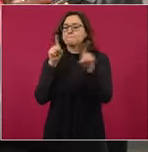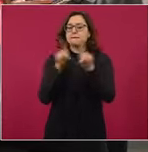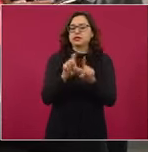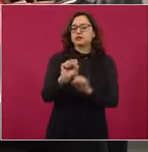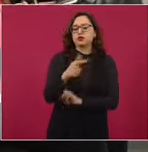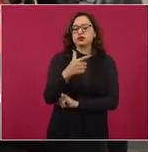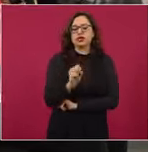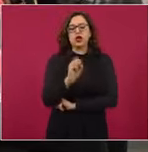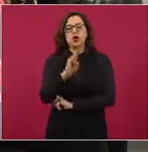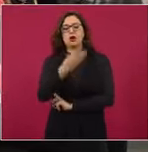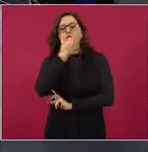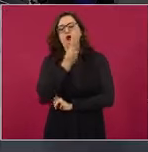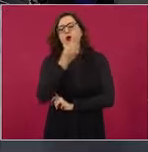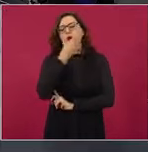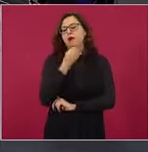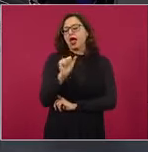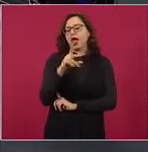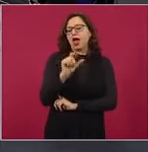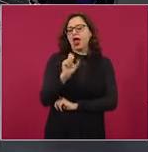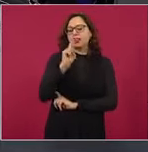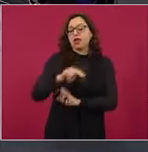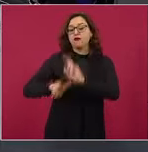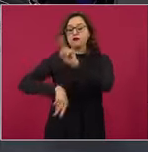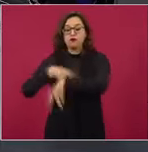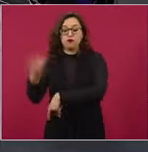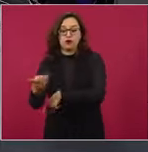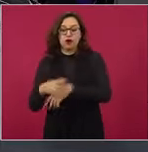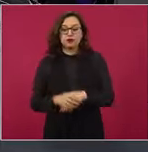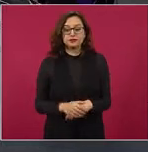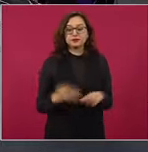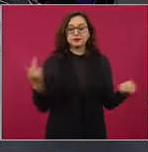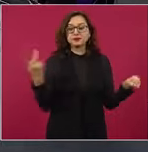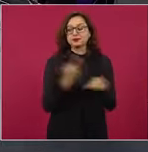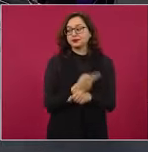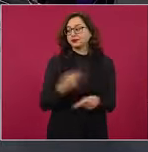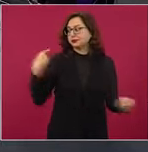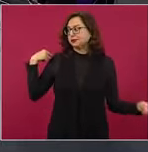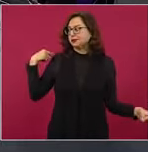crispado entre los suyos, finalmente